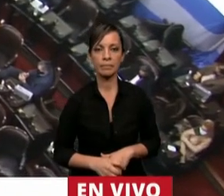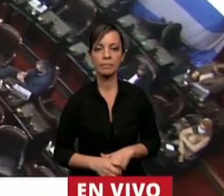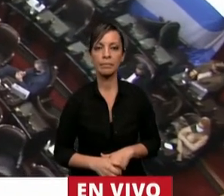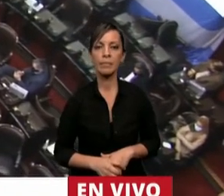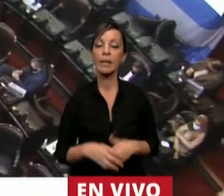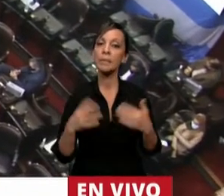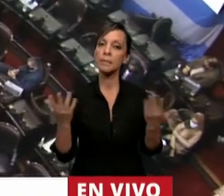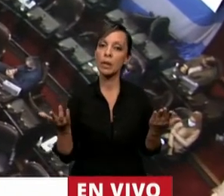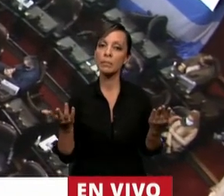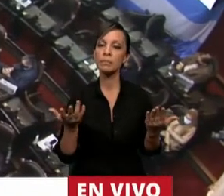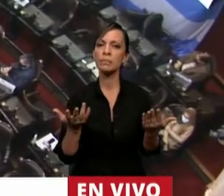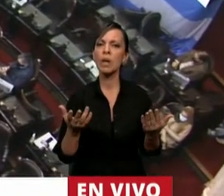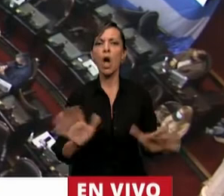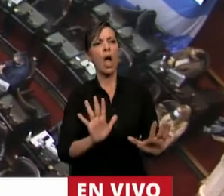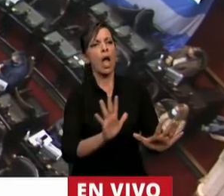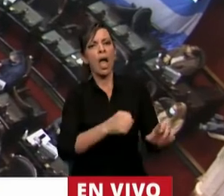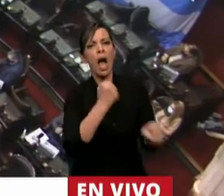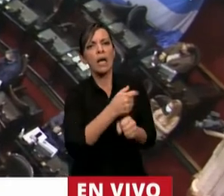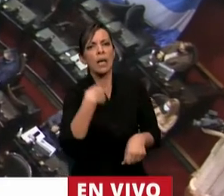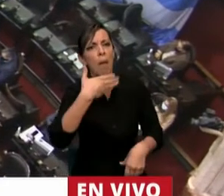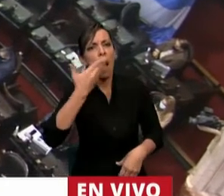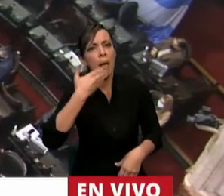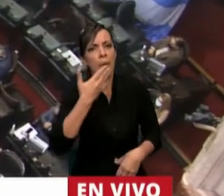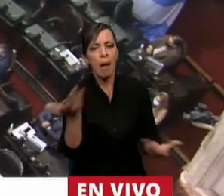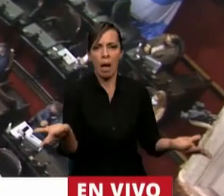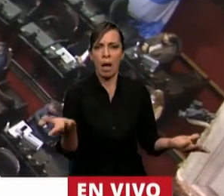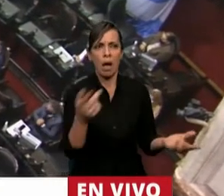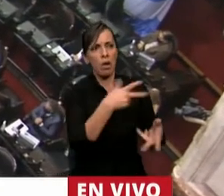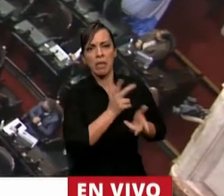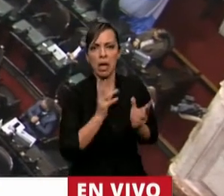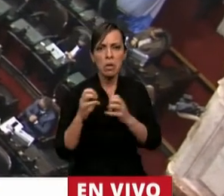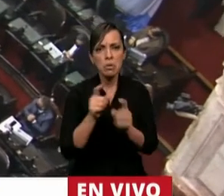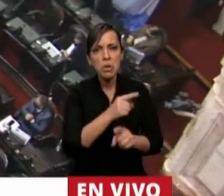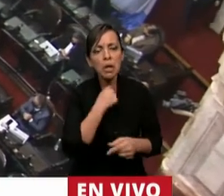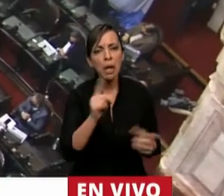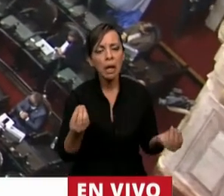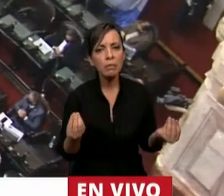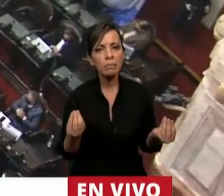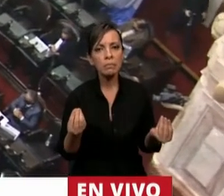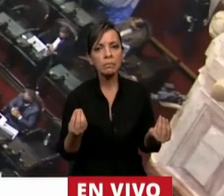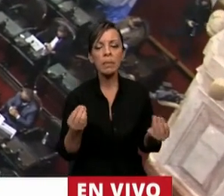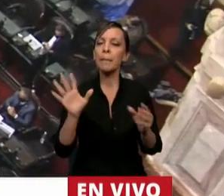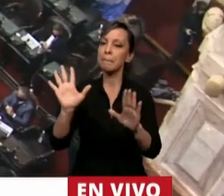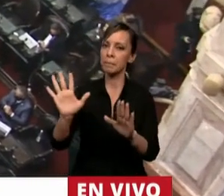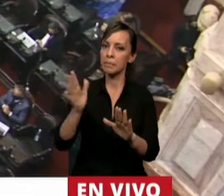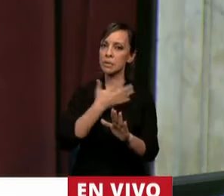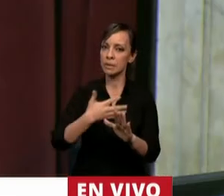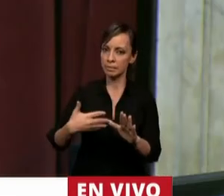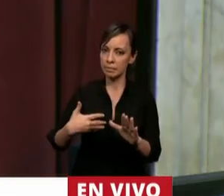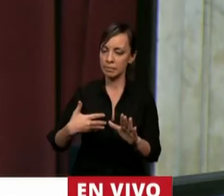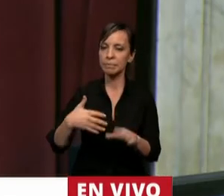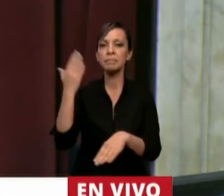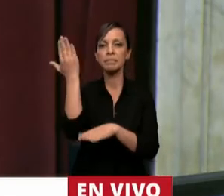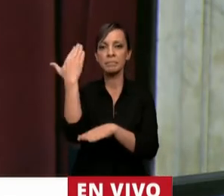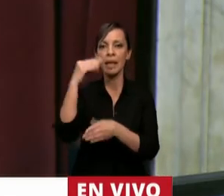Señor Presidente, ¿Hasta cuándo van a hablar? No es que no quieren sesionar. Señor Presidente, En el uso de